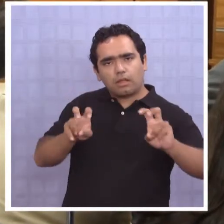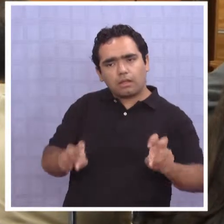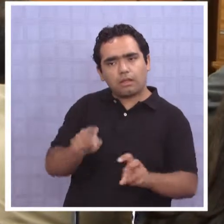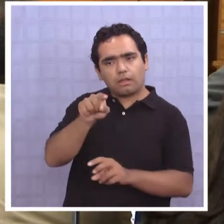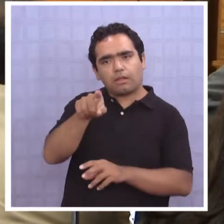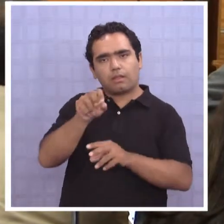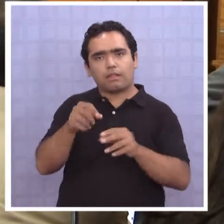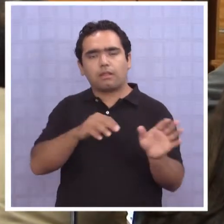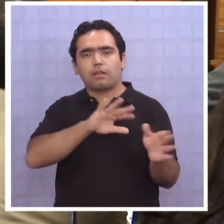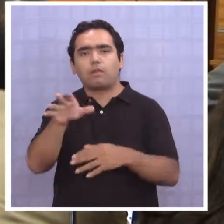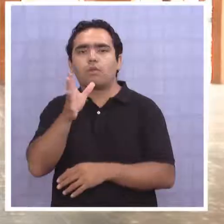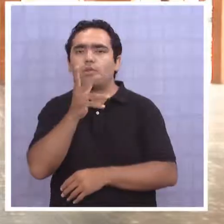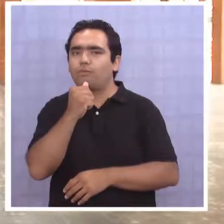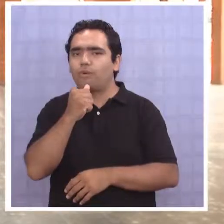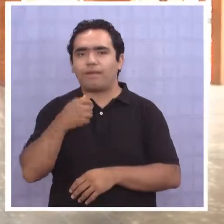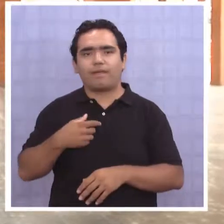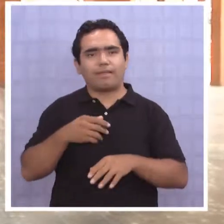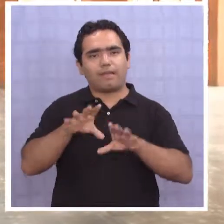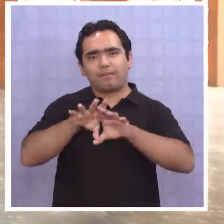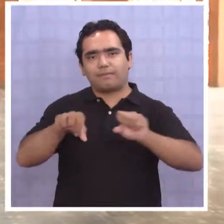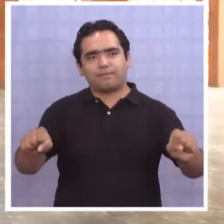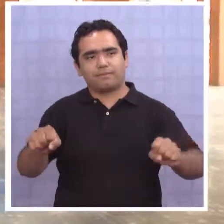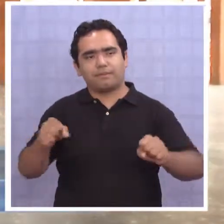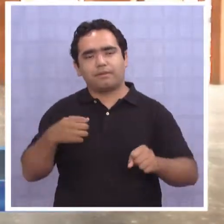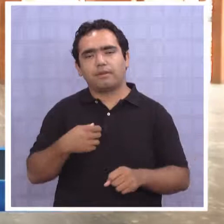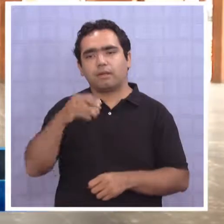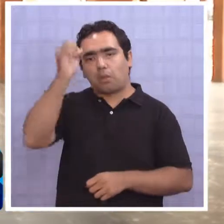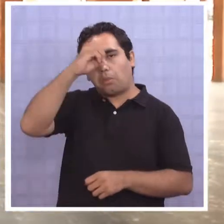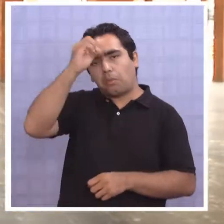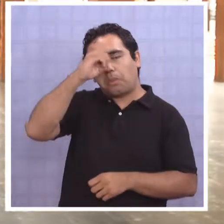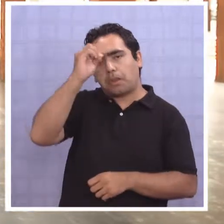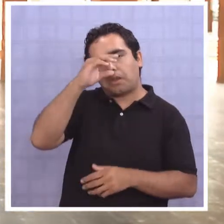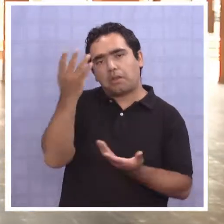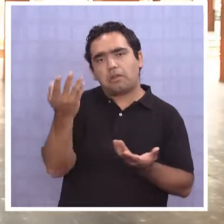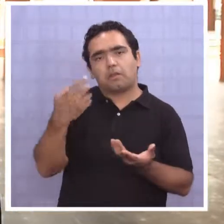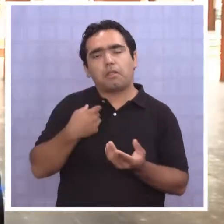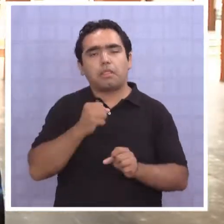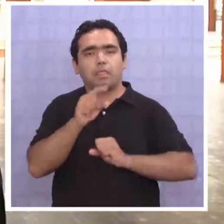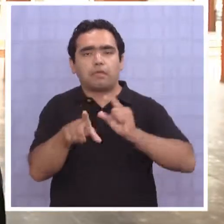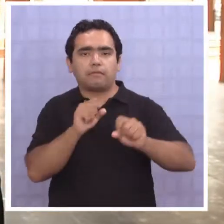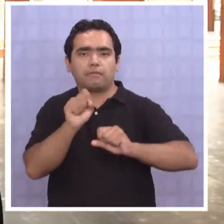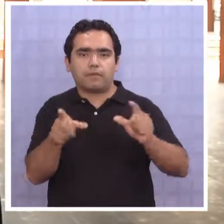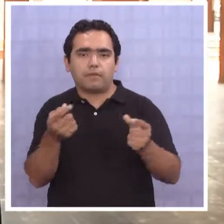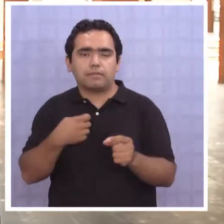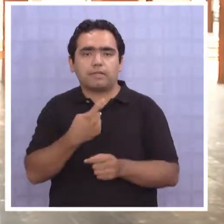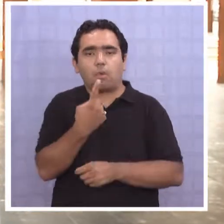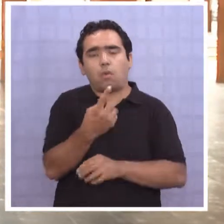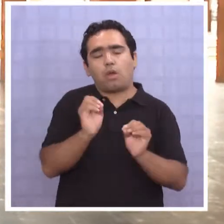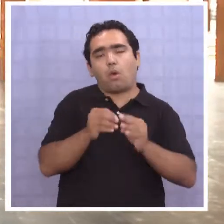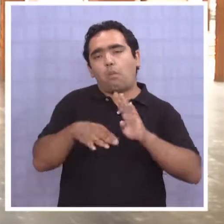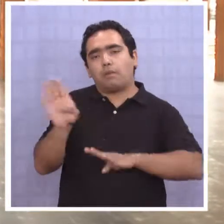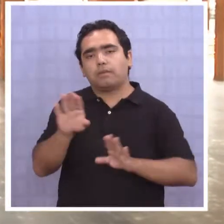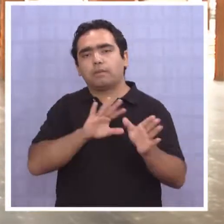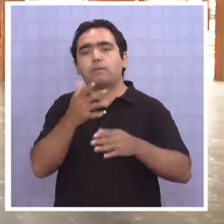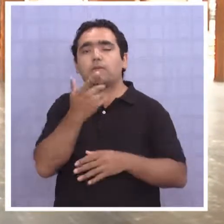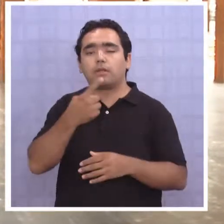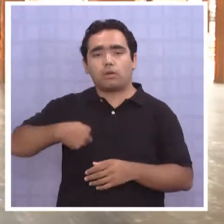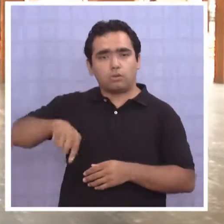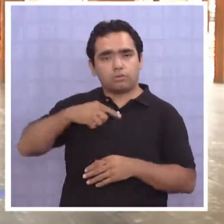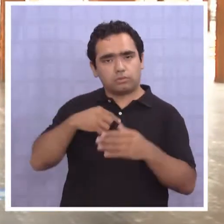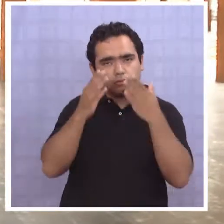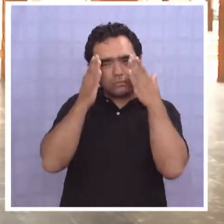No compartimos la misma opinión que puede compartir una o más defensa, puesto que desde nuestra perspectiva,